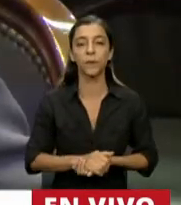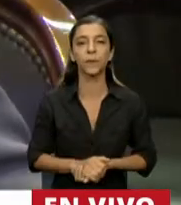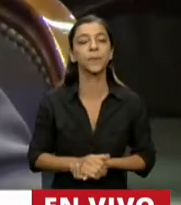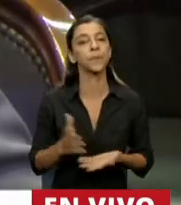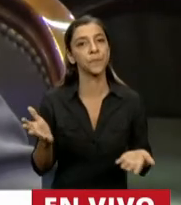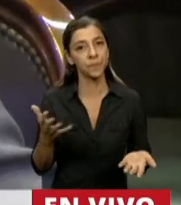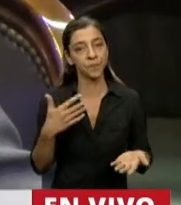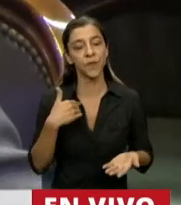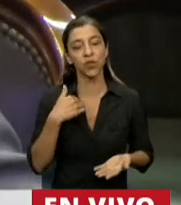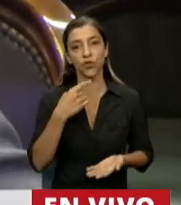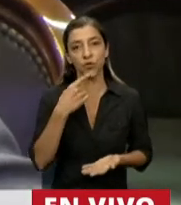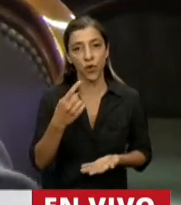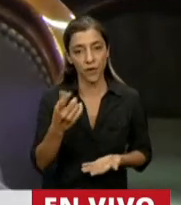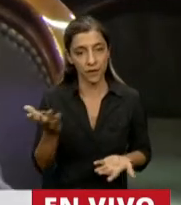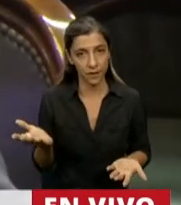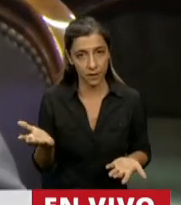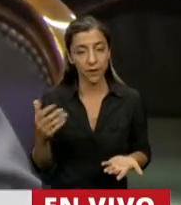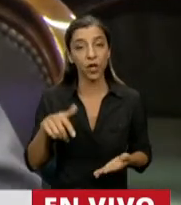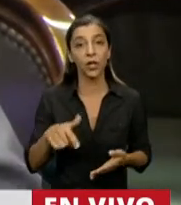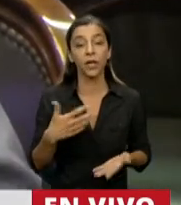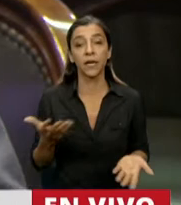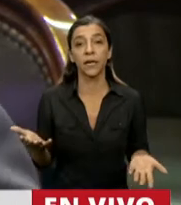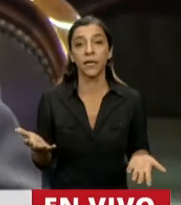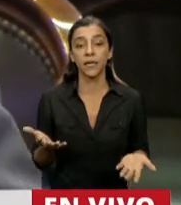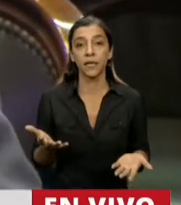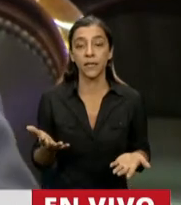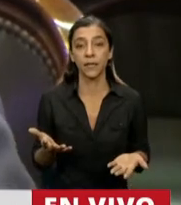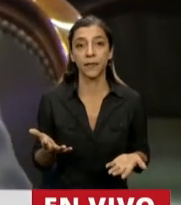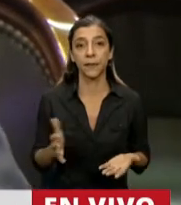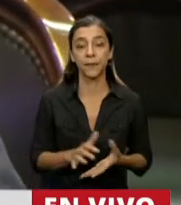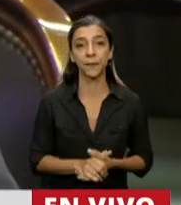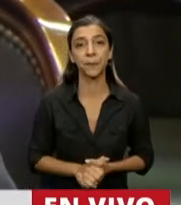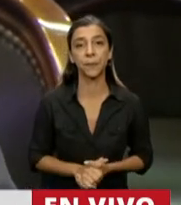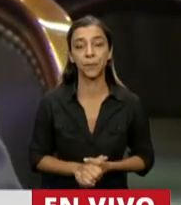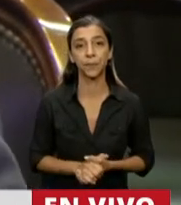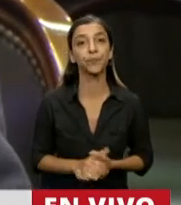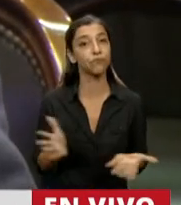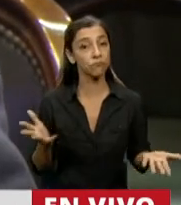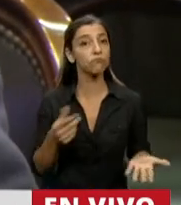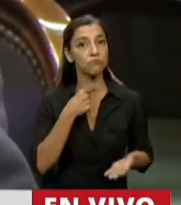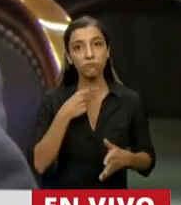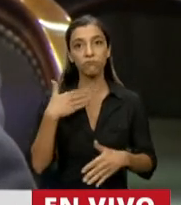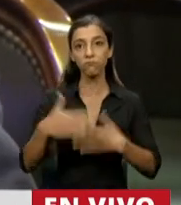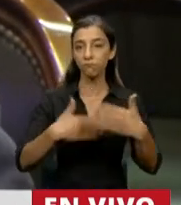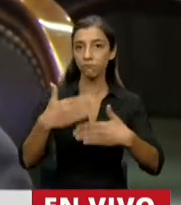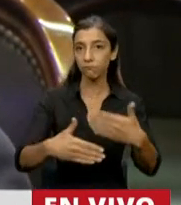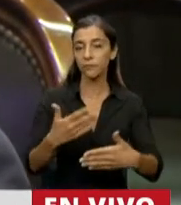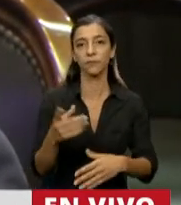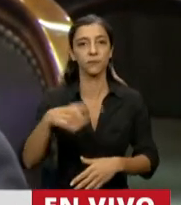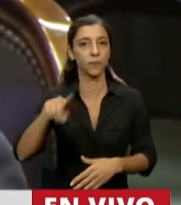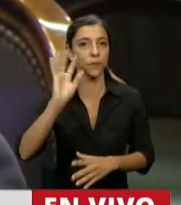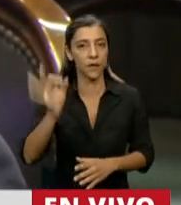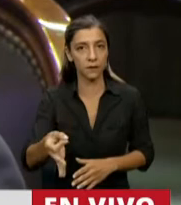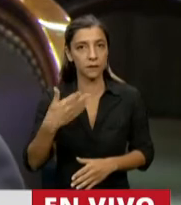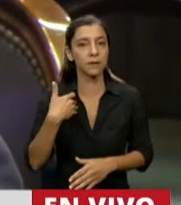Decía que con el ánimo de tratar de avanzar, pero usted ya sabe, hemos dejado a